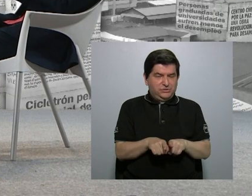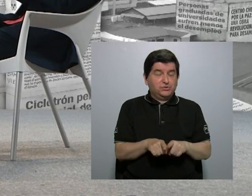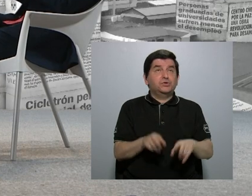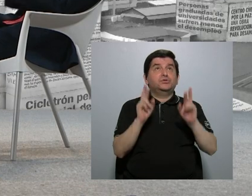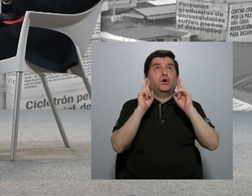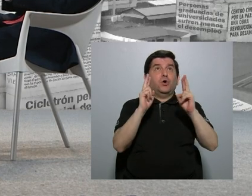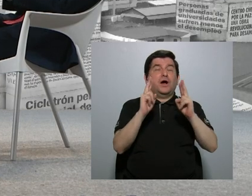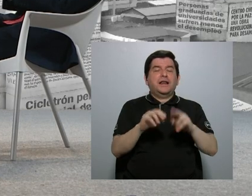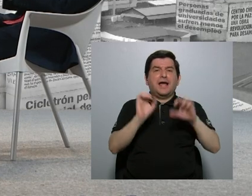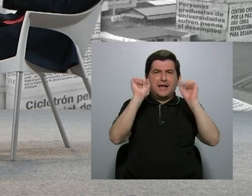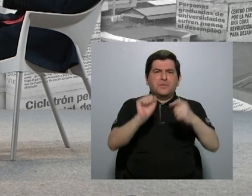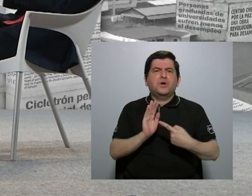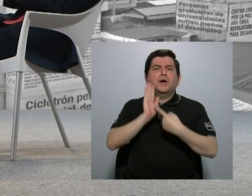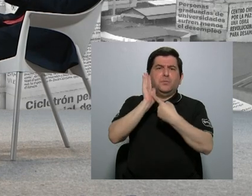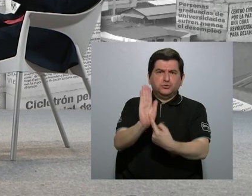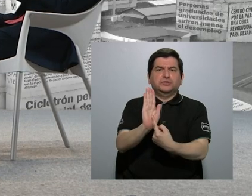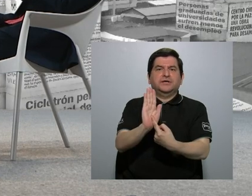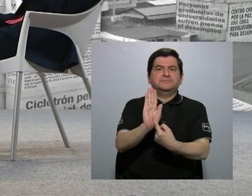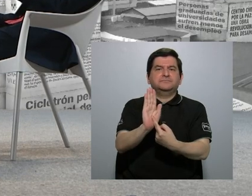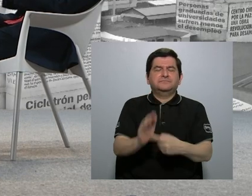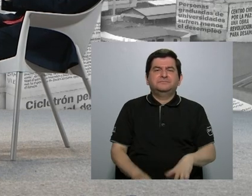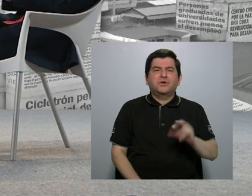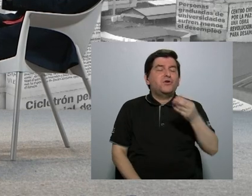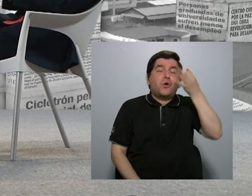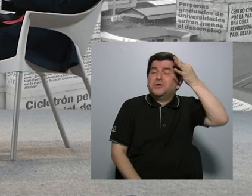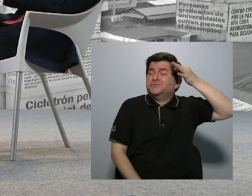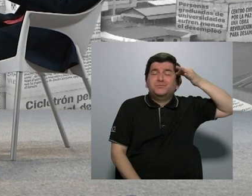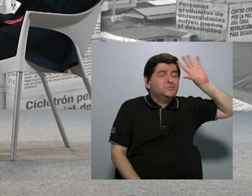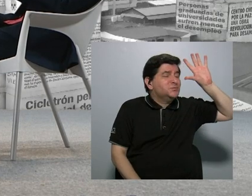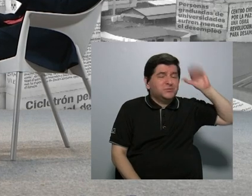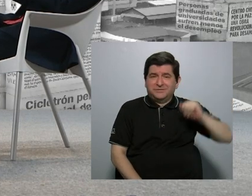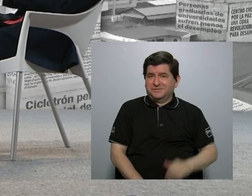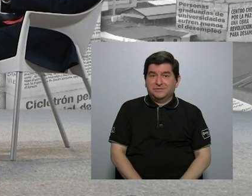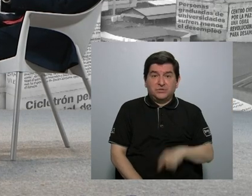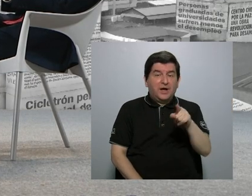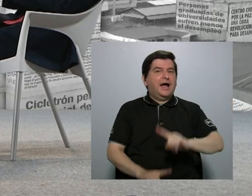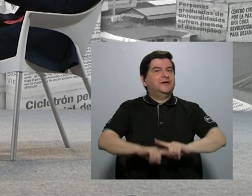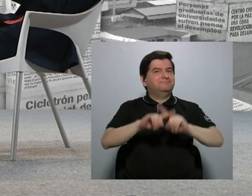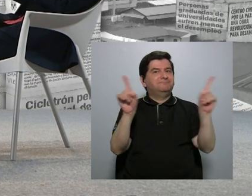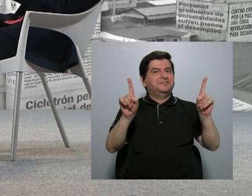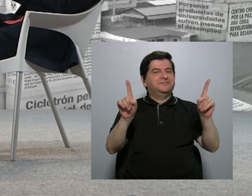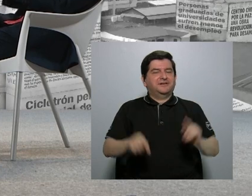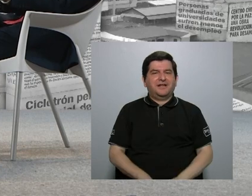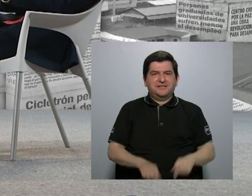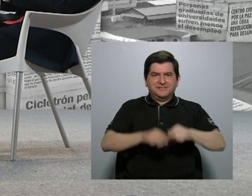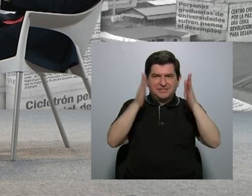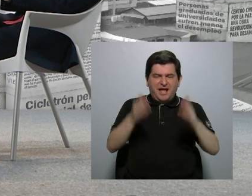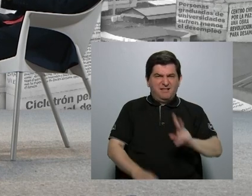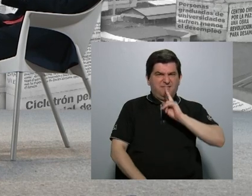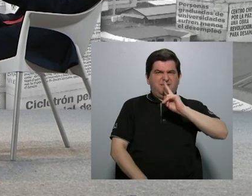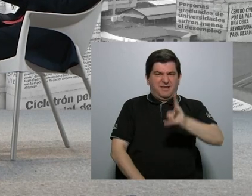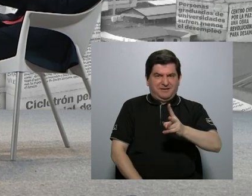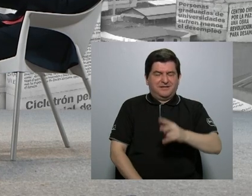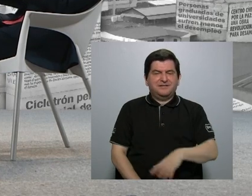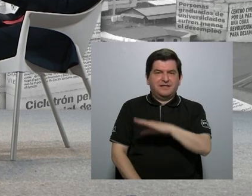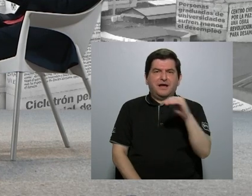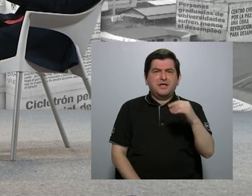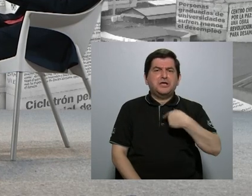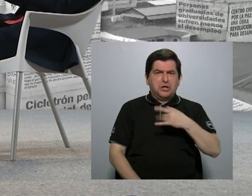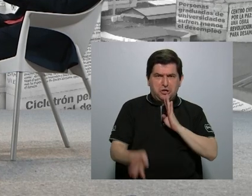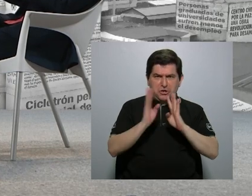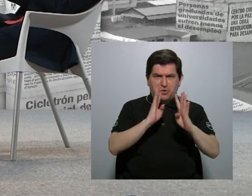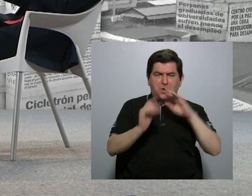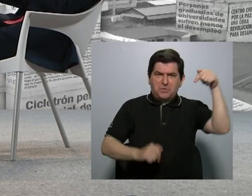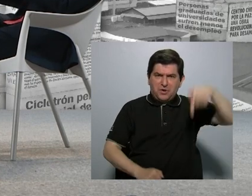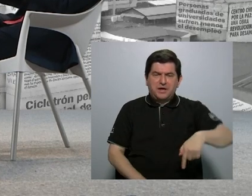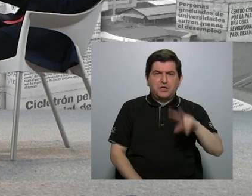ojalá en hechos demostrables, no en suposiciones. Y ahí hay una gran diferencia entre el periodista de verdad y quiero hablar aquí